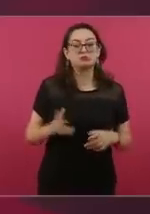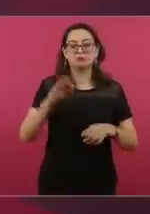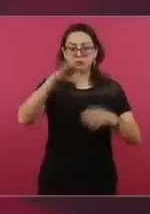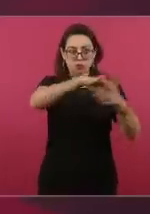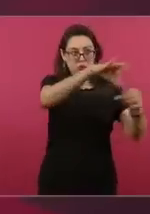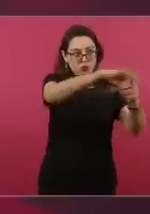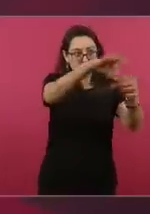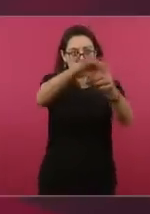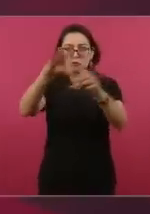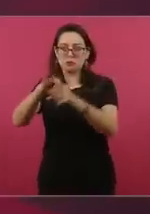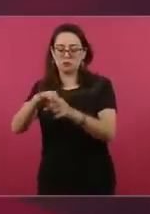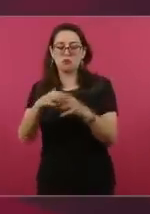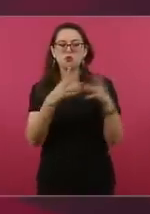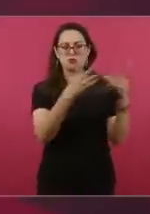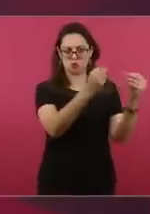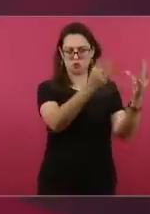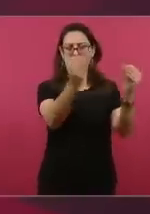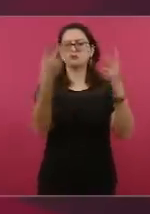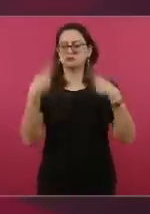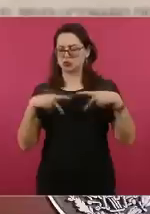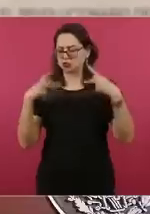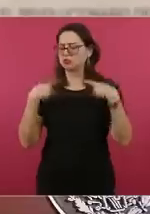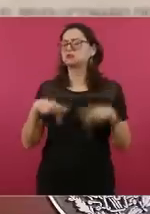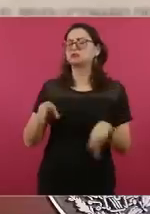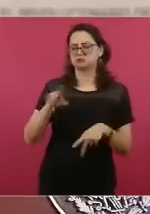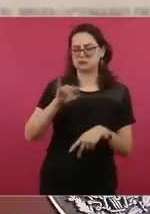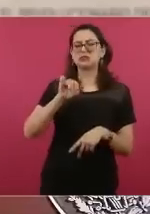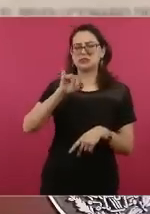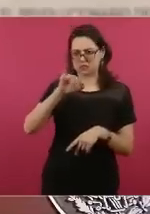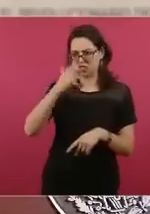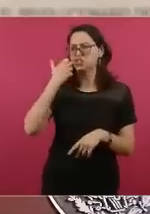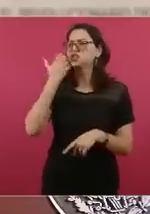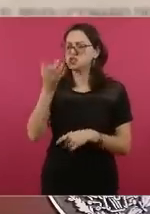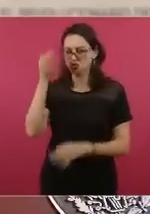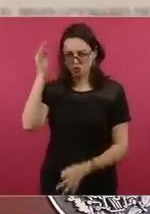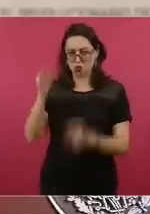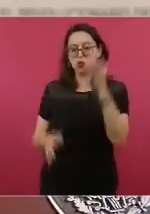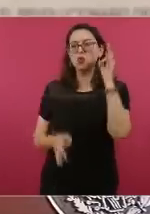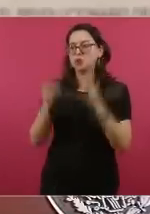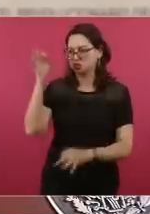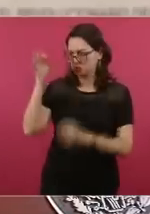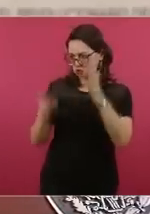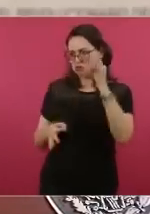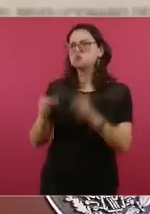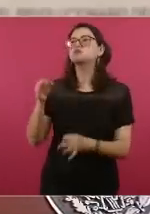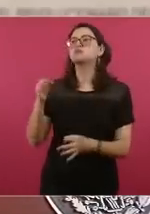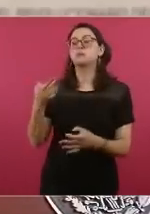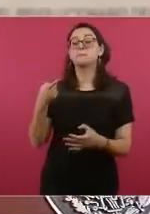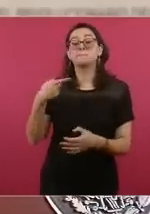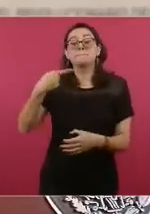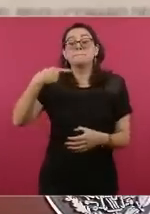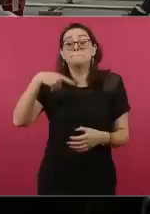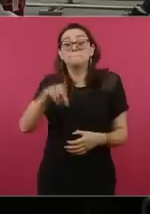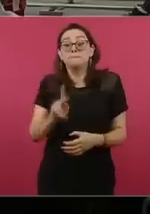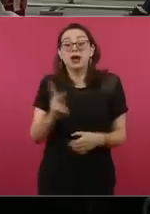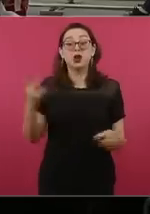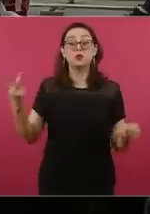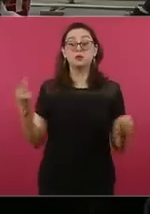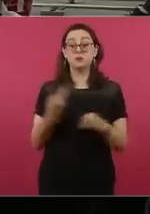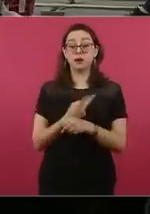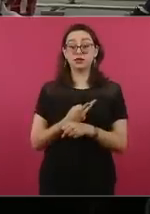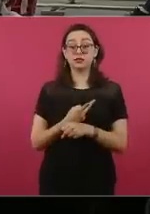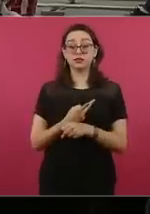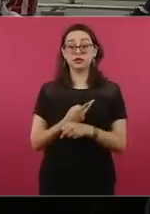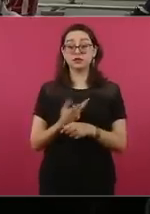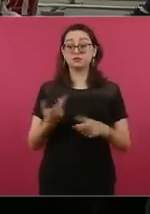la mayoría de los que participaron en la consulta, pero los del